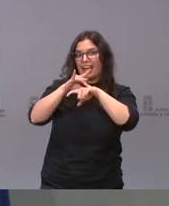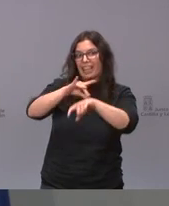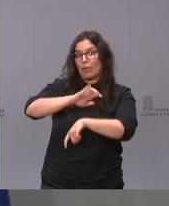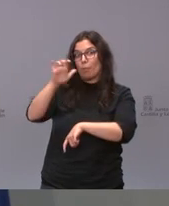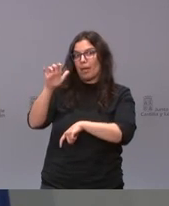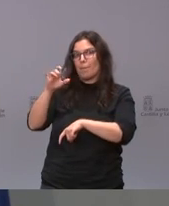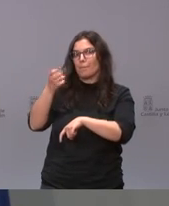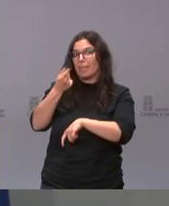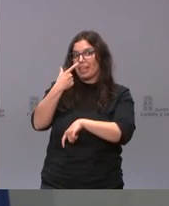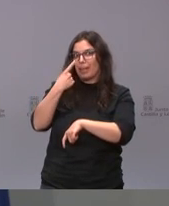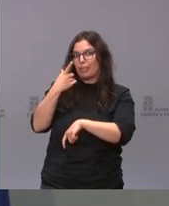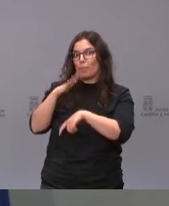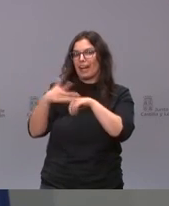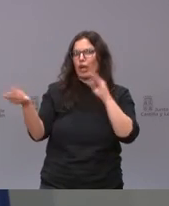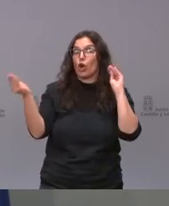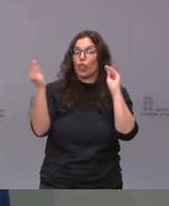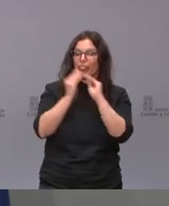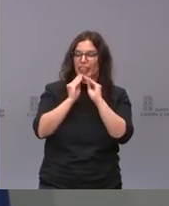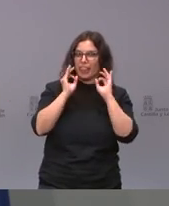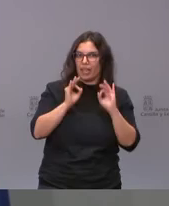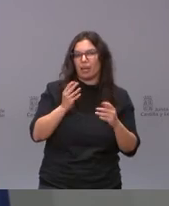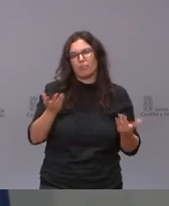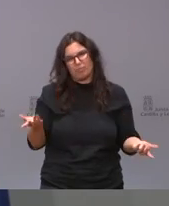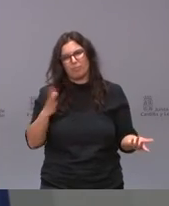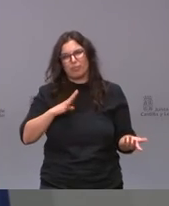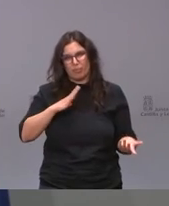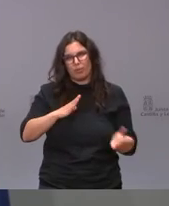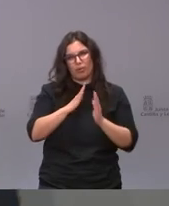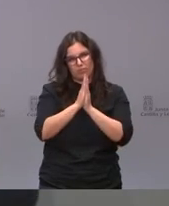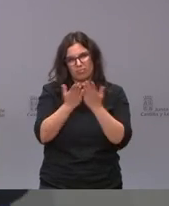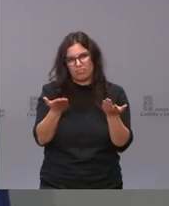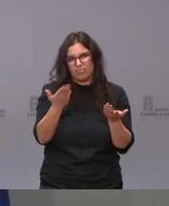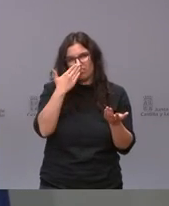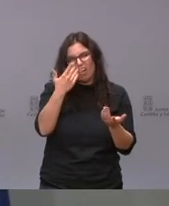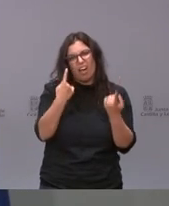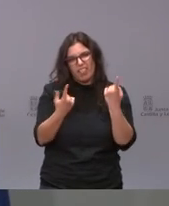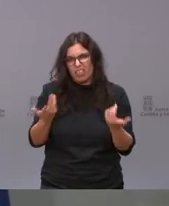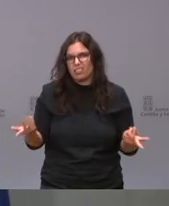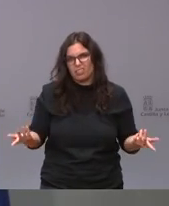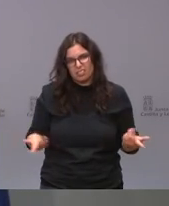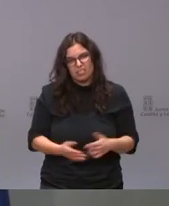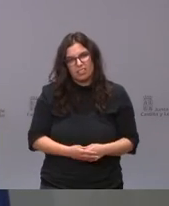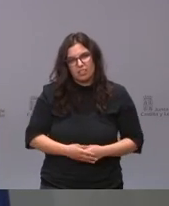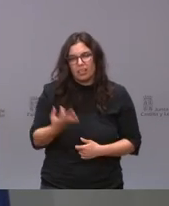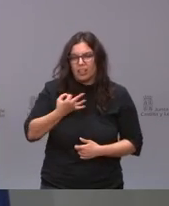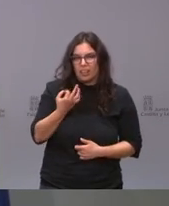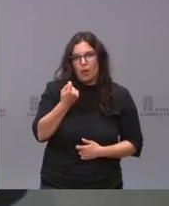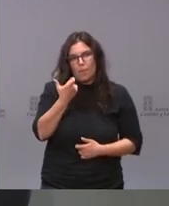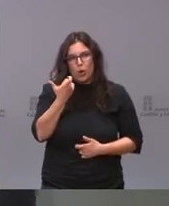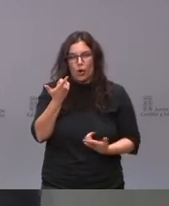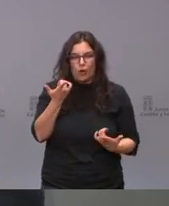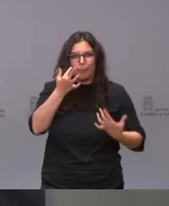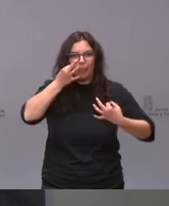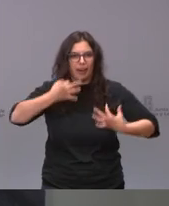coincidiera con bueno es que esto de verdad hay veces que hay que ser un poquito realista